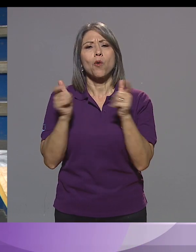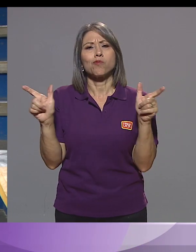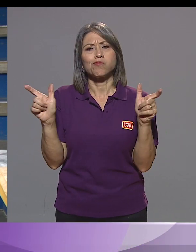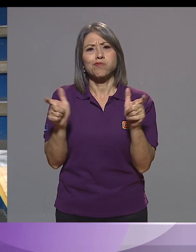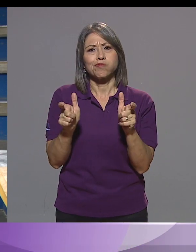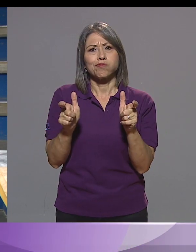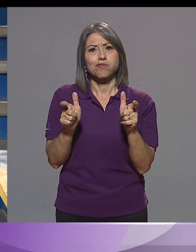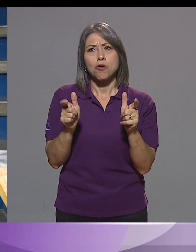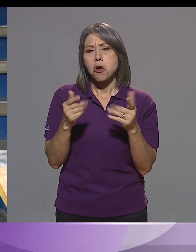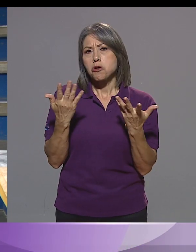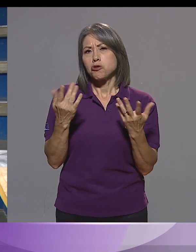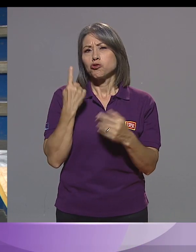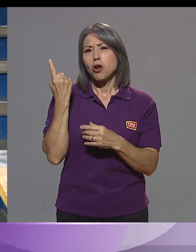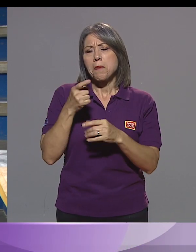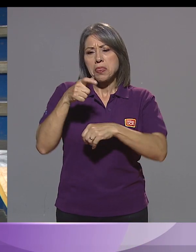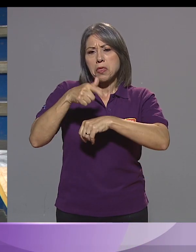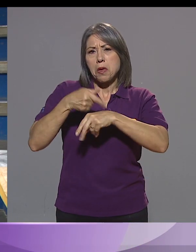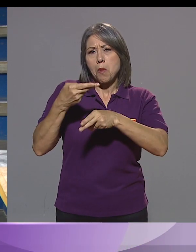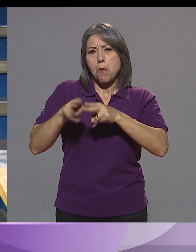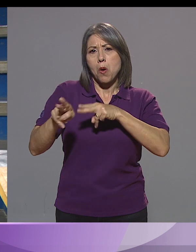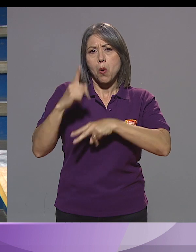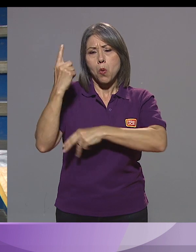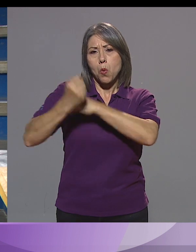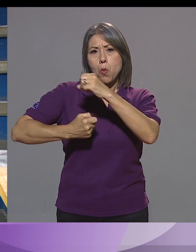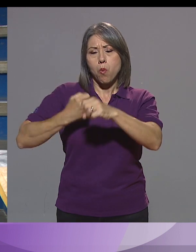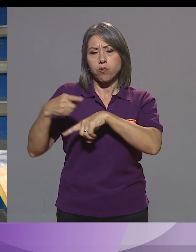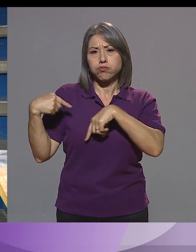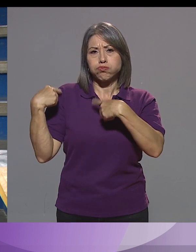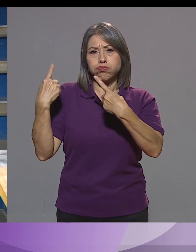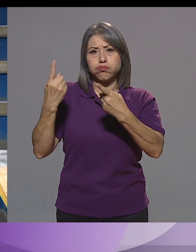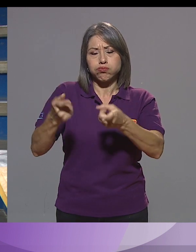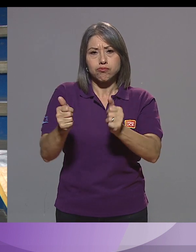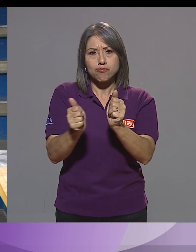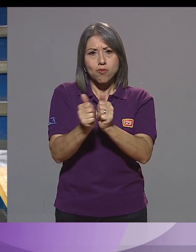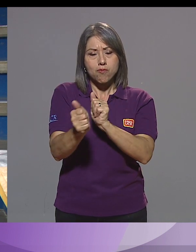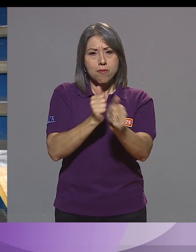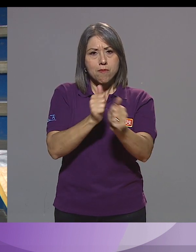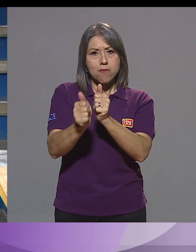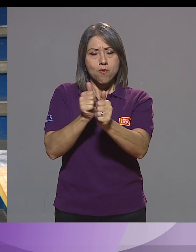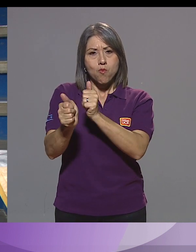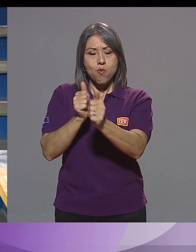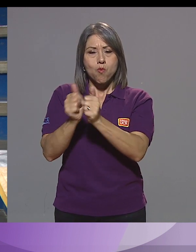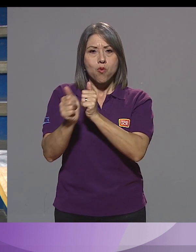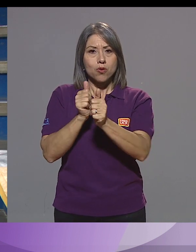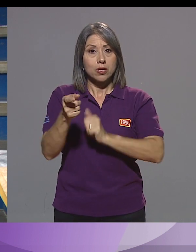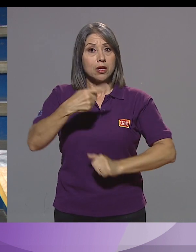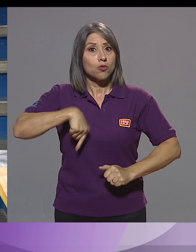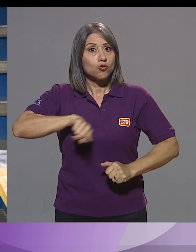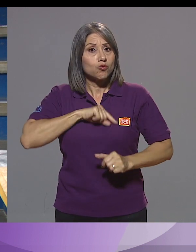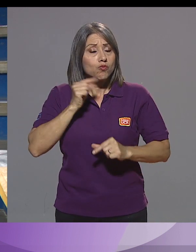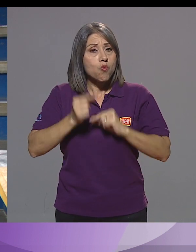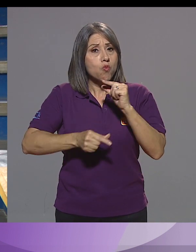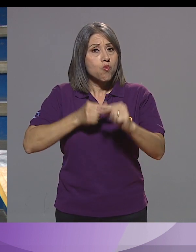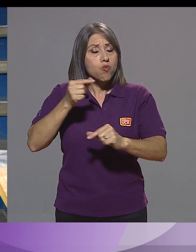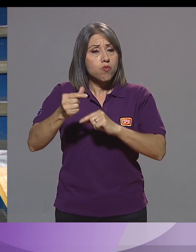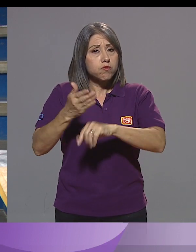apenas llevamos un año de estar practicando el deporte y hemos ido creciendo poco a poco.